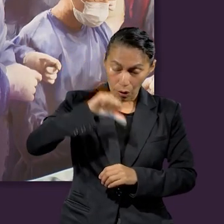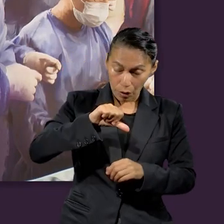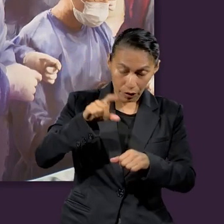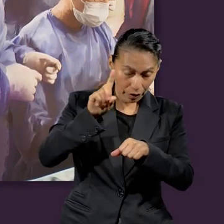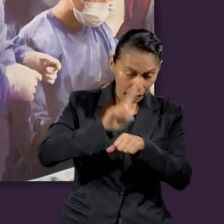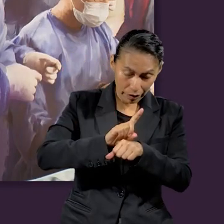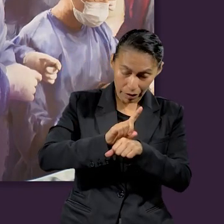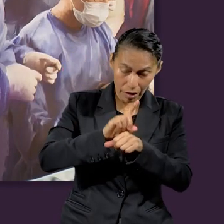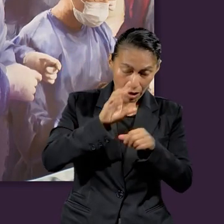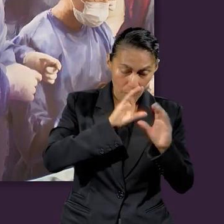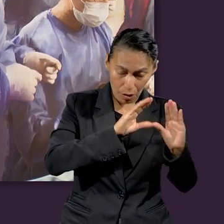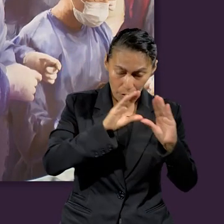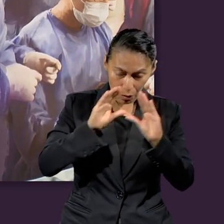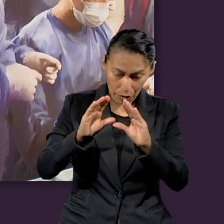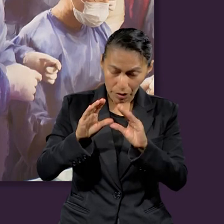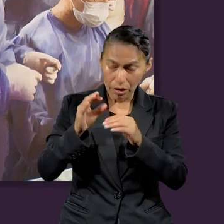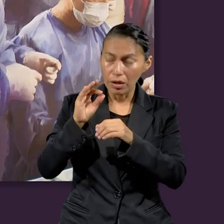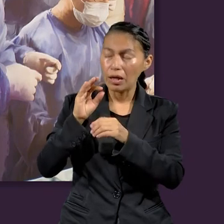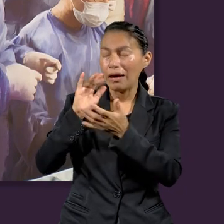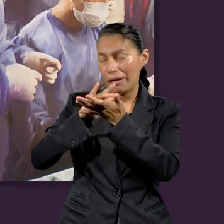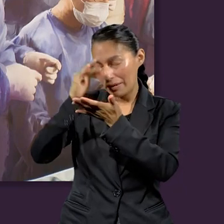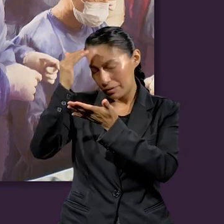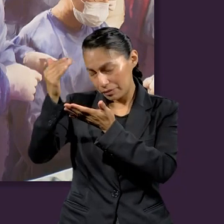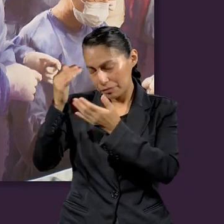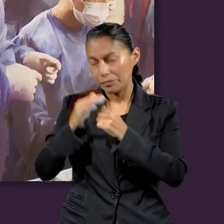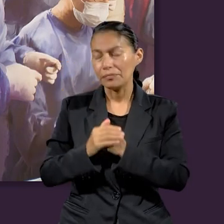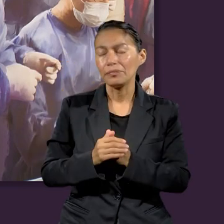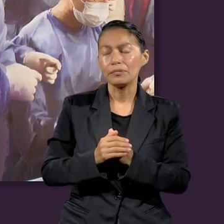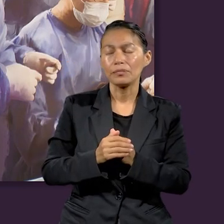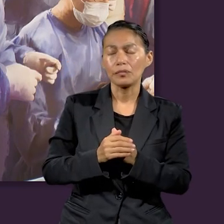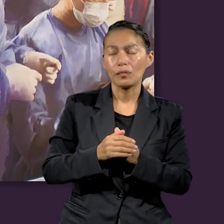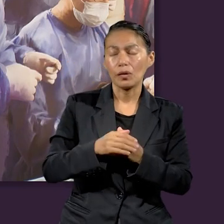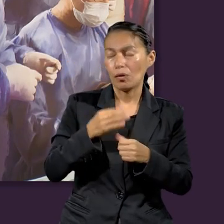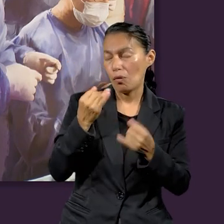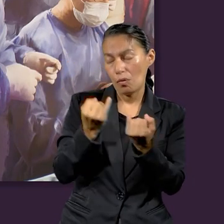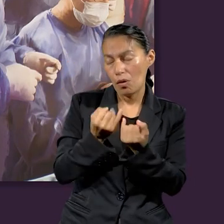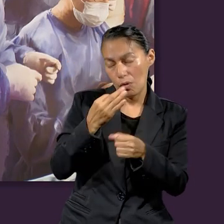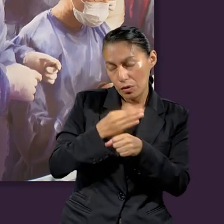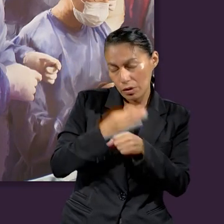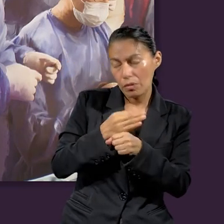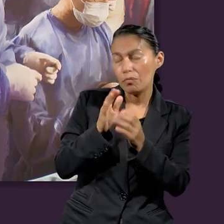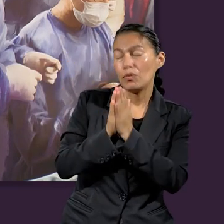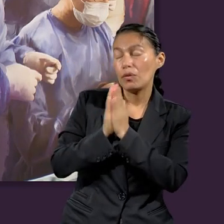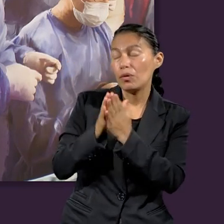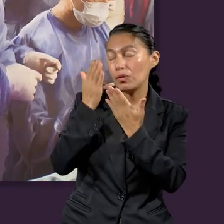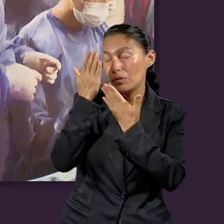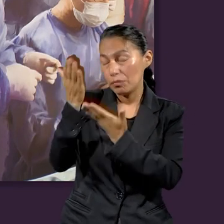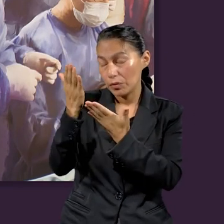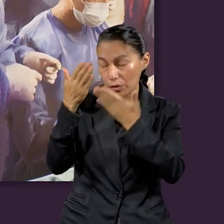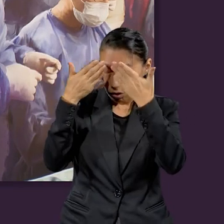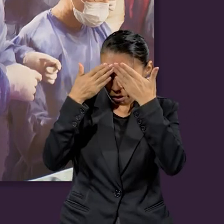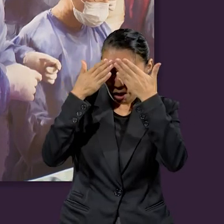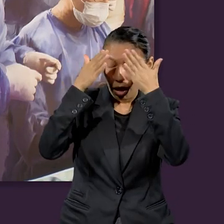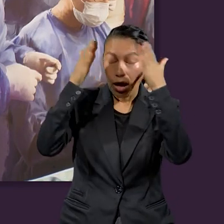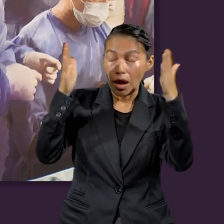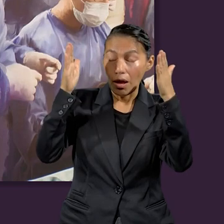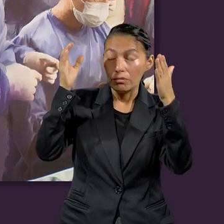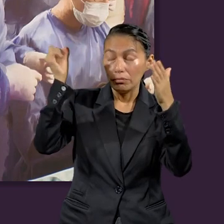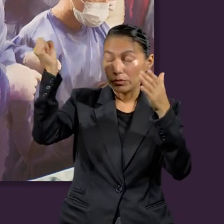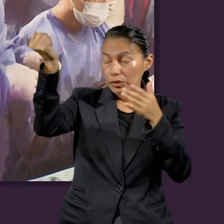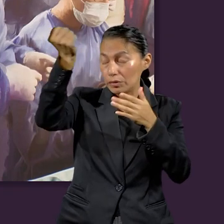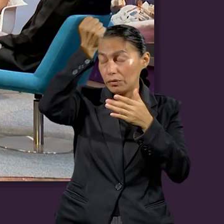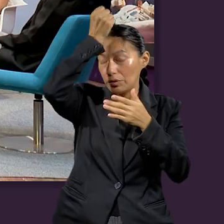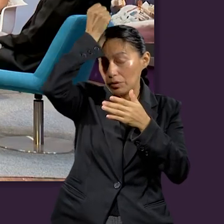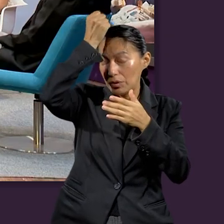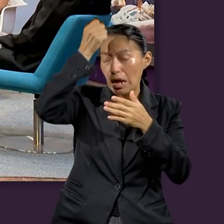Señor, por este día, porque nos has cuidado y ahora en este día, Señor, te pido que puedas darnos el conocimiento